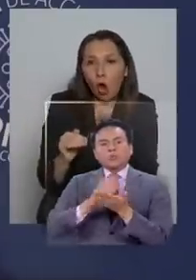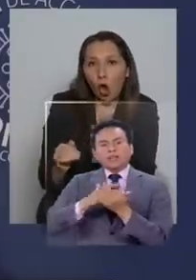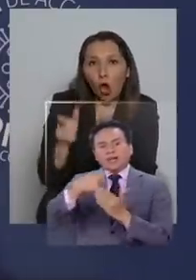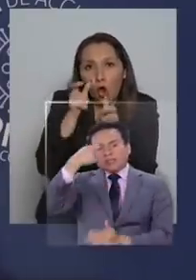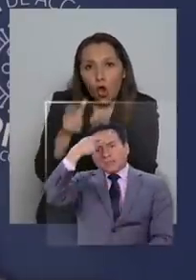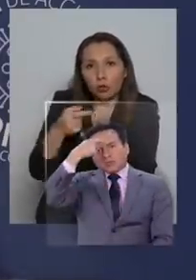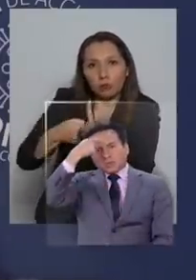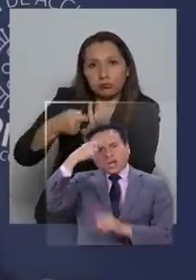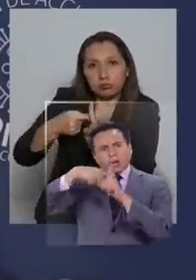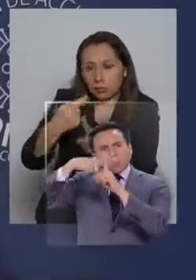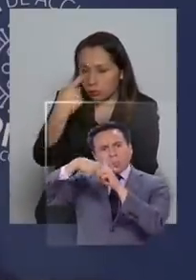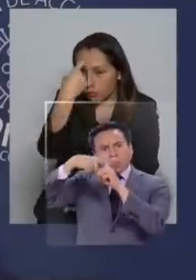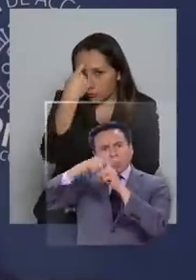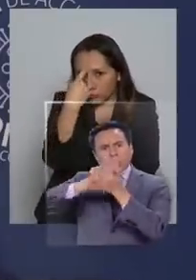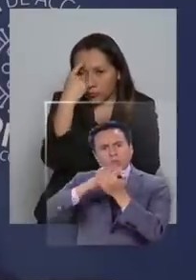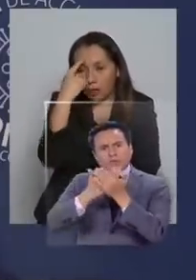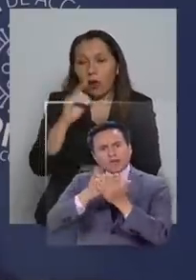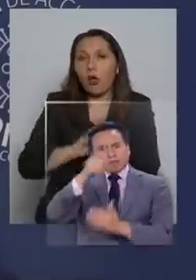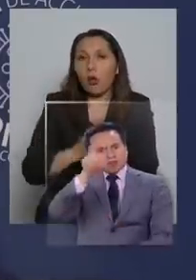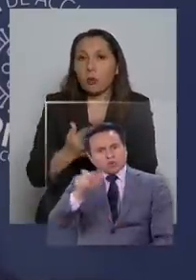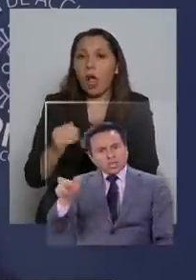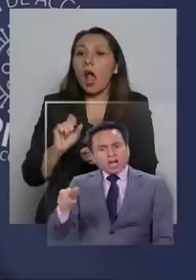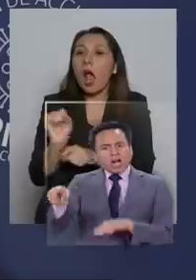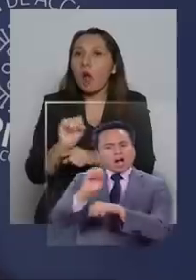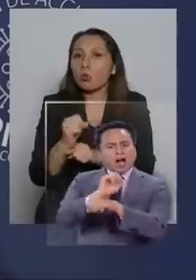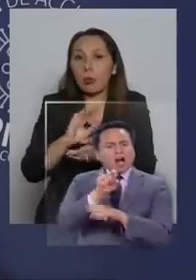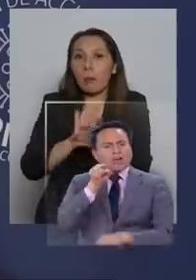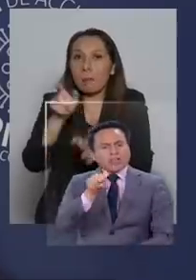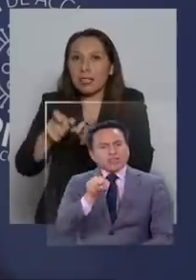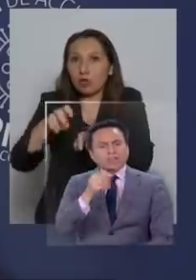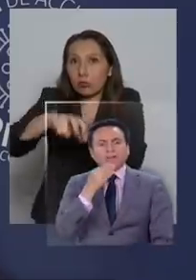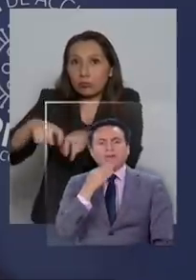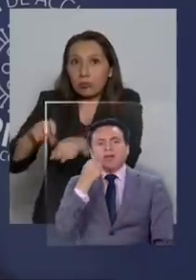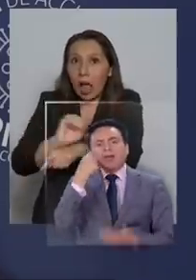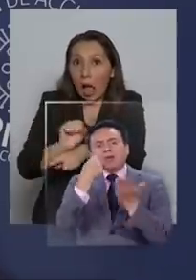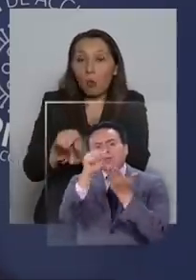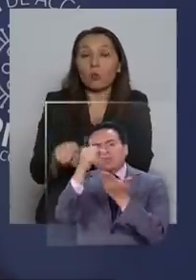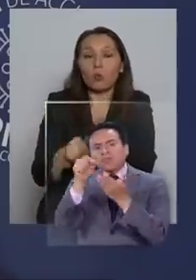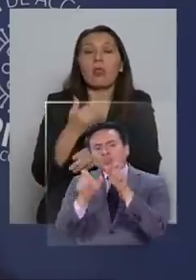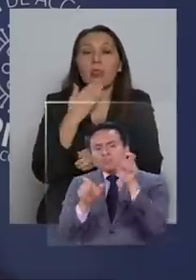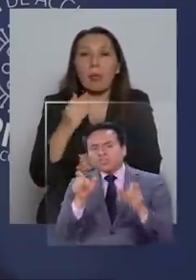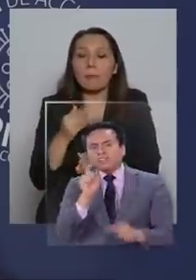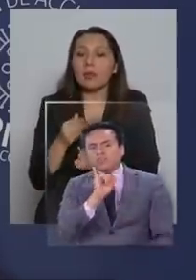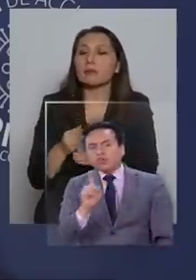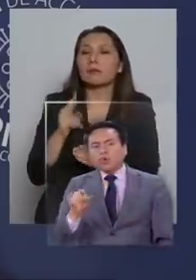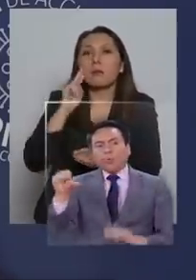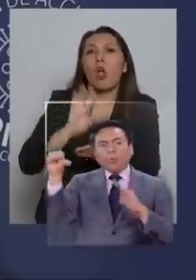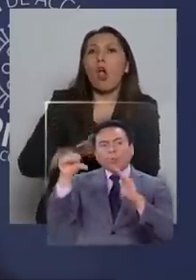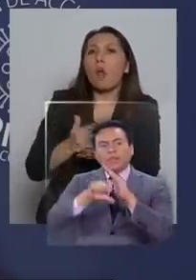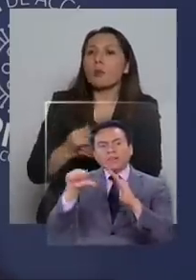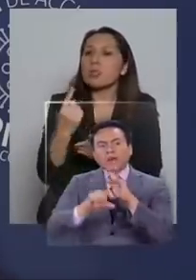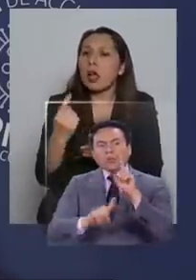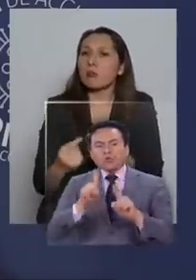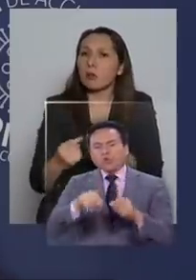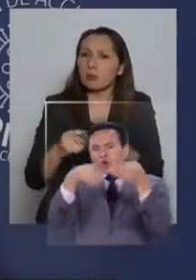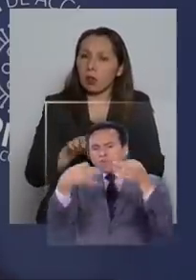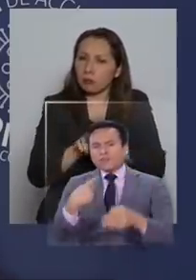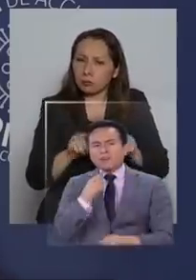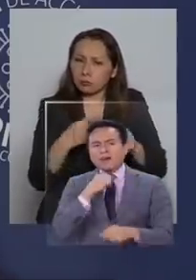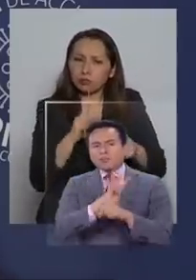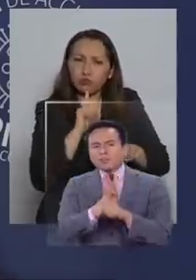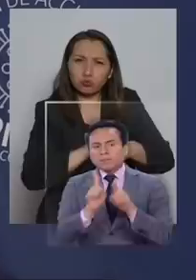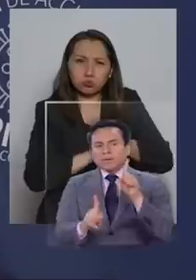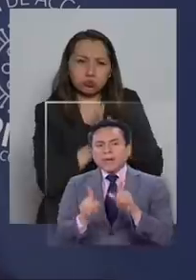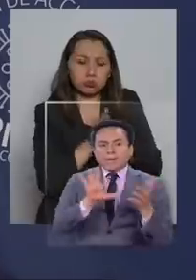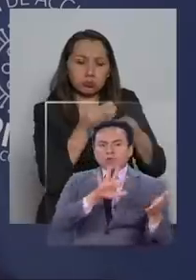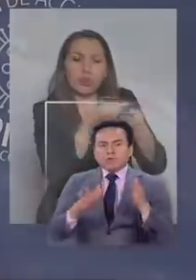de las personas que vayan en esos vehículos, va a haber verificación de las cuarentenas de los casos confirmados y también